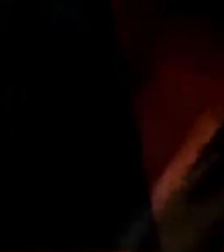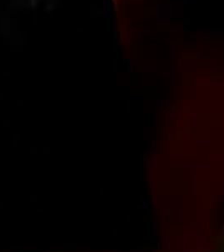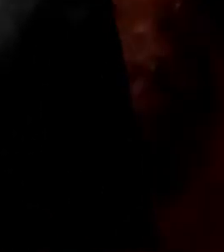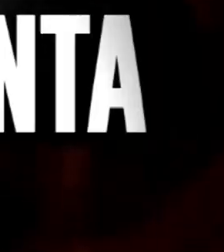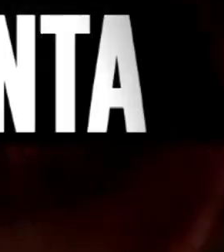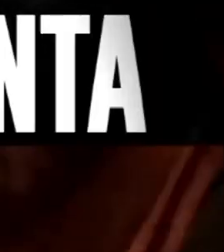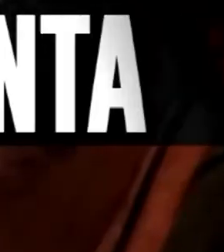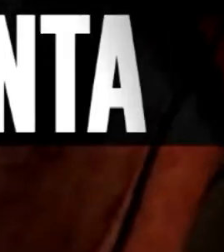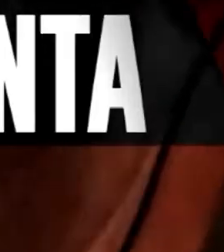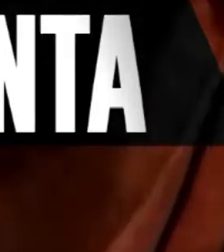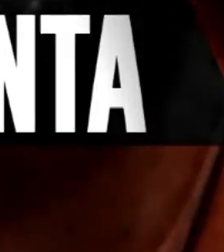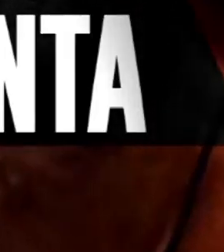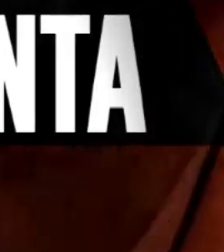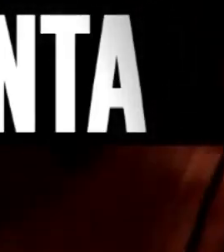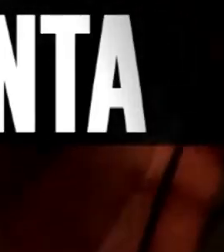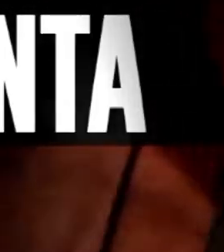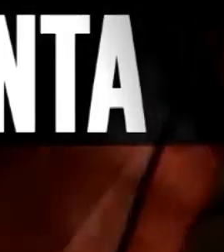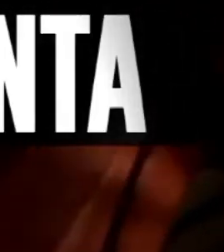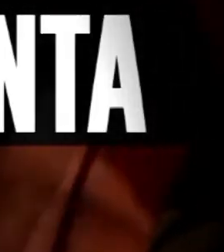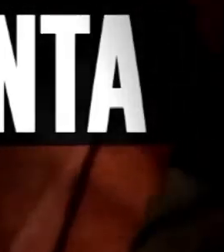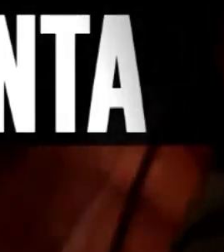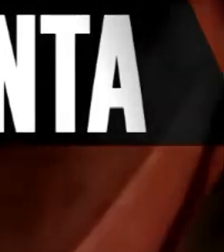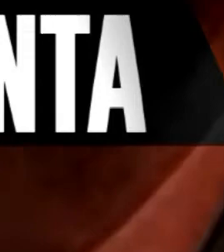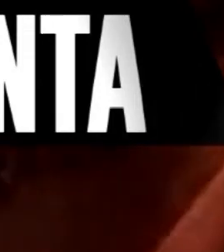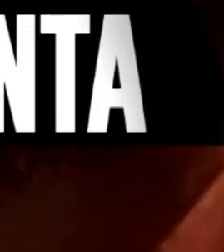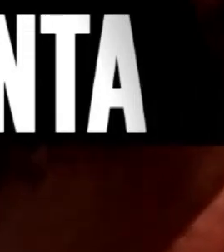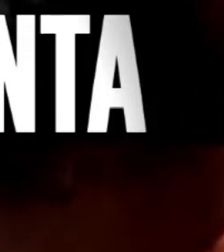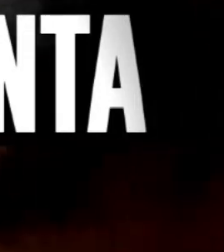¿Dónde está mi hermano Santi?